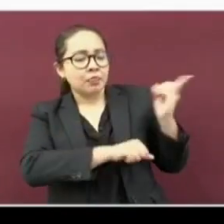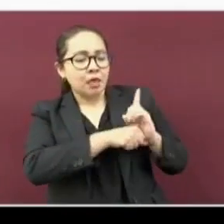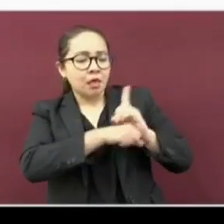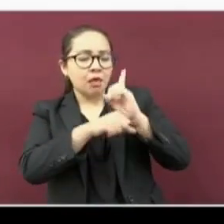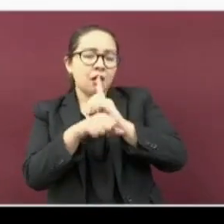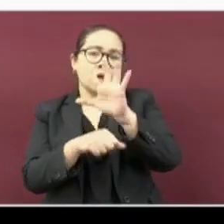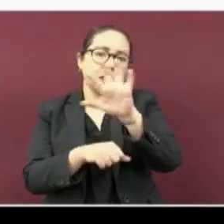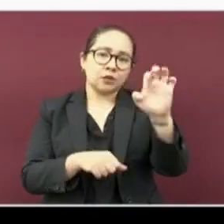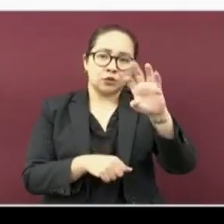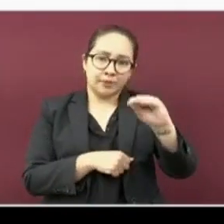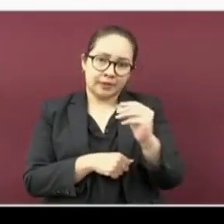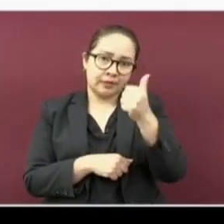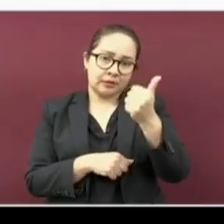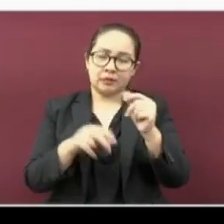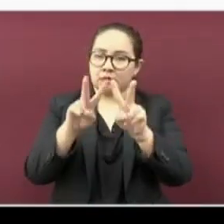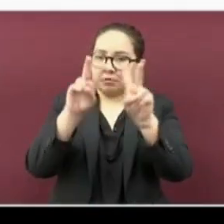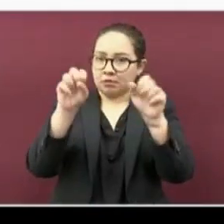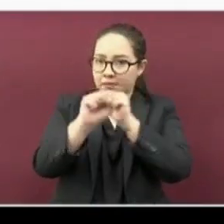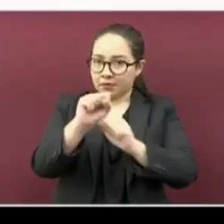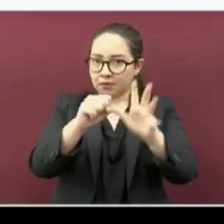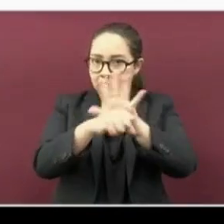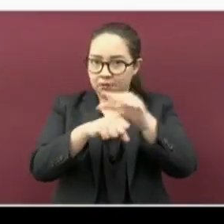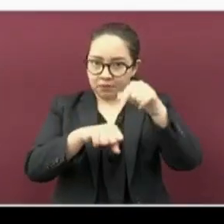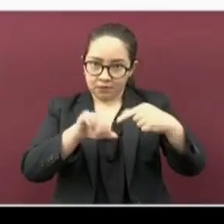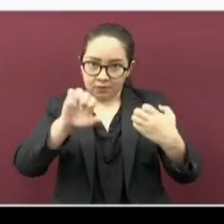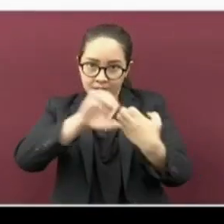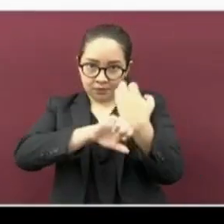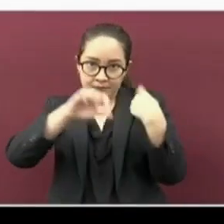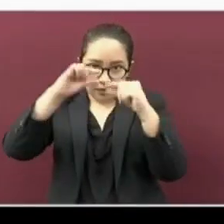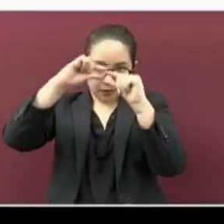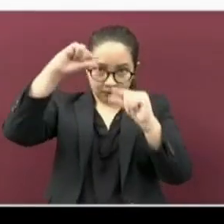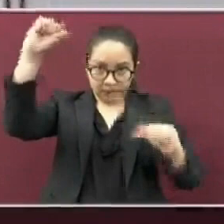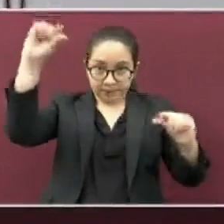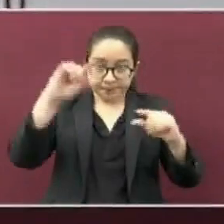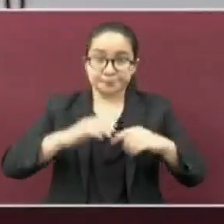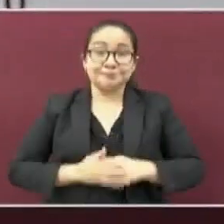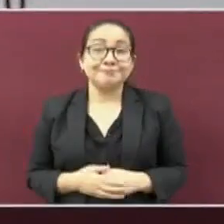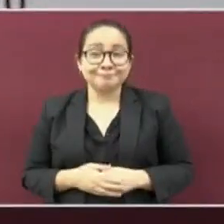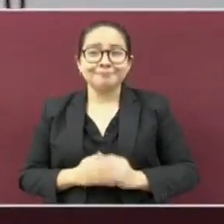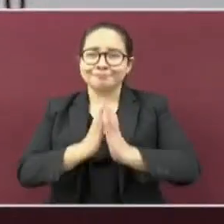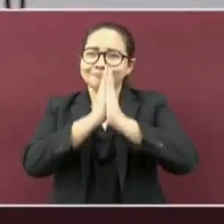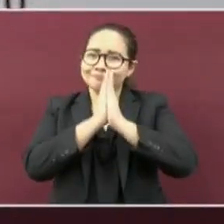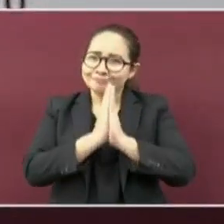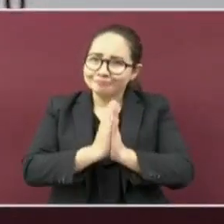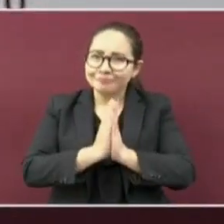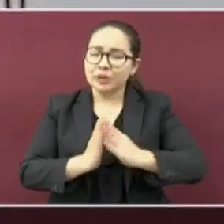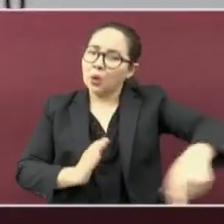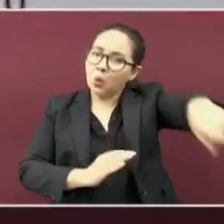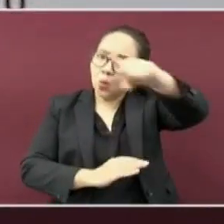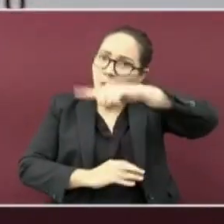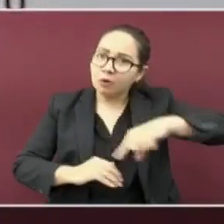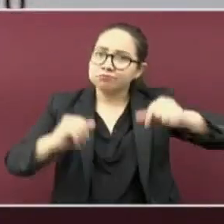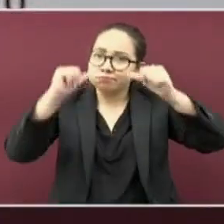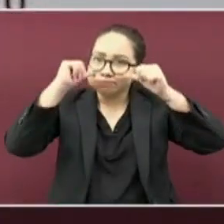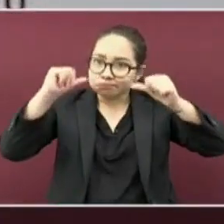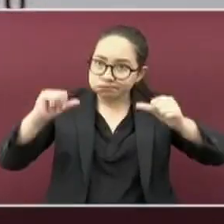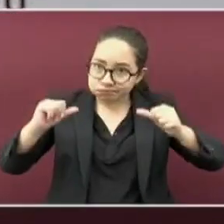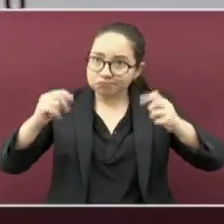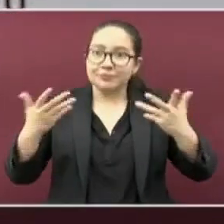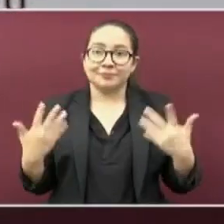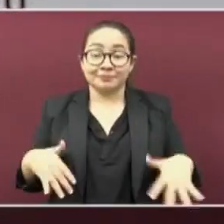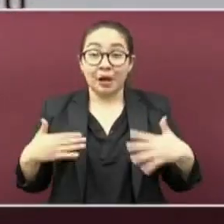de la actualización del coronavirus en nuestro estado. Los invitamos a poner mucha atención